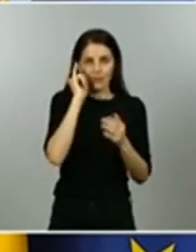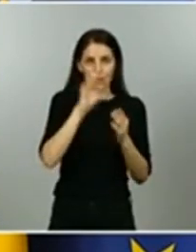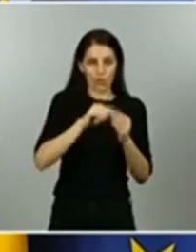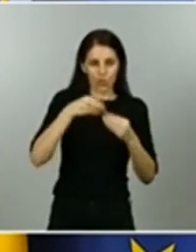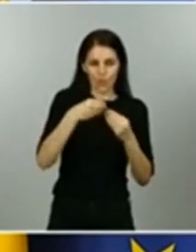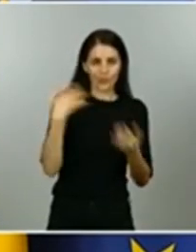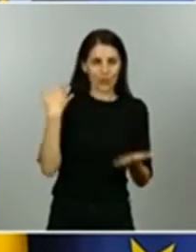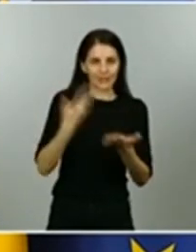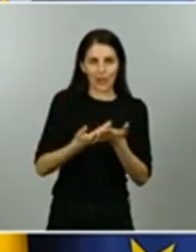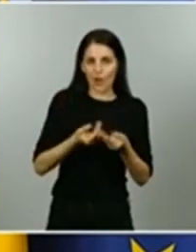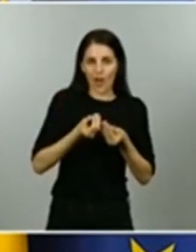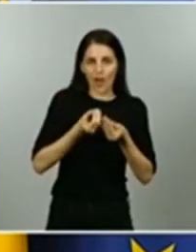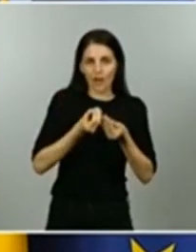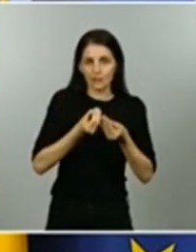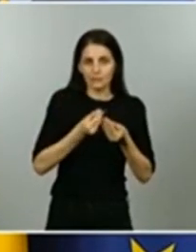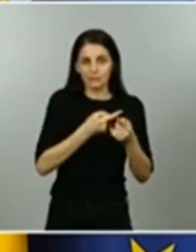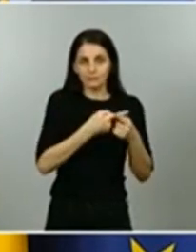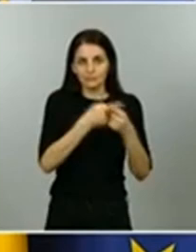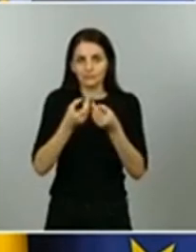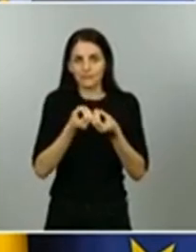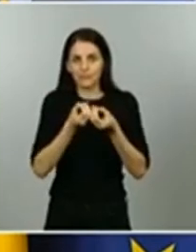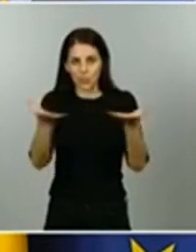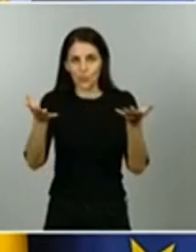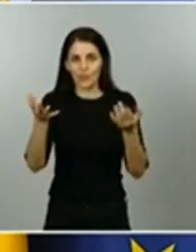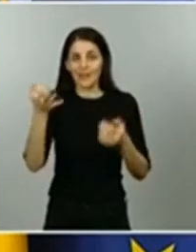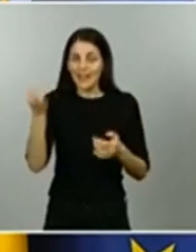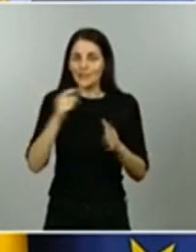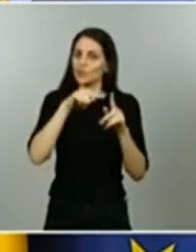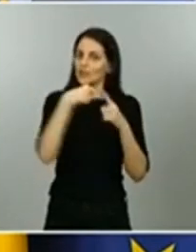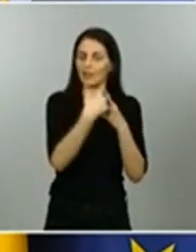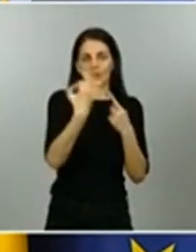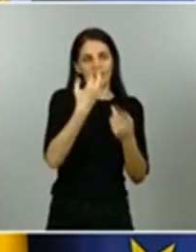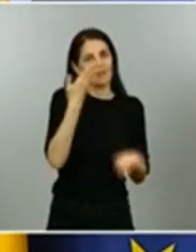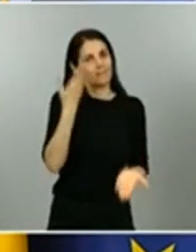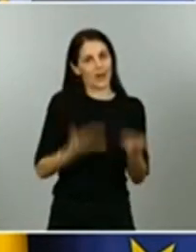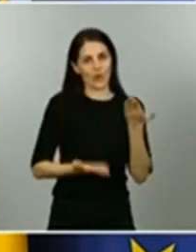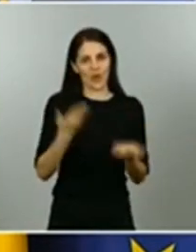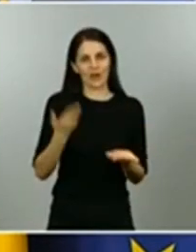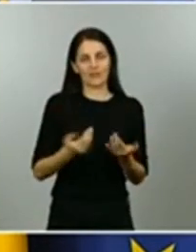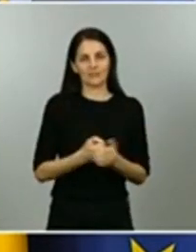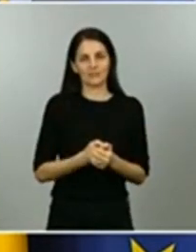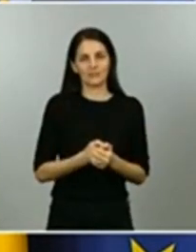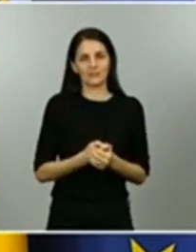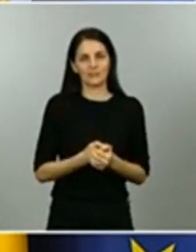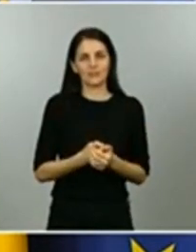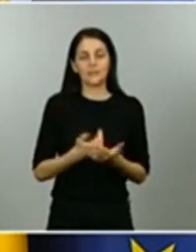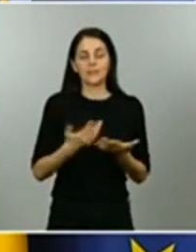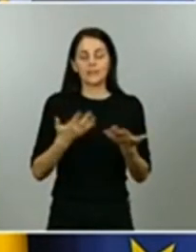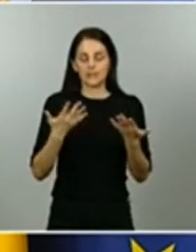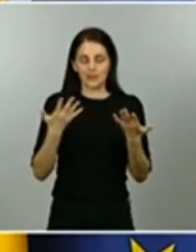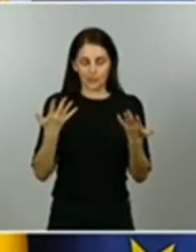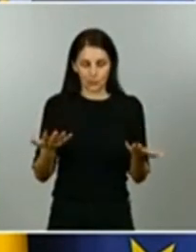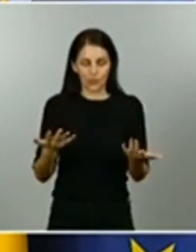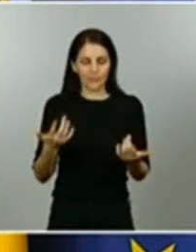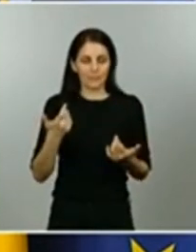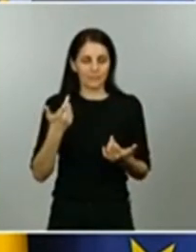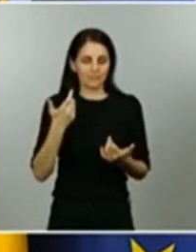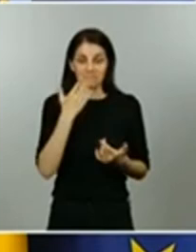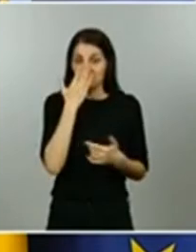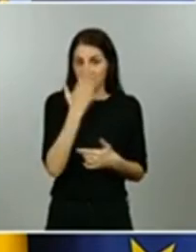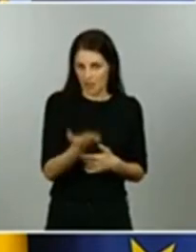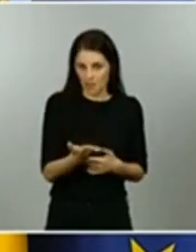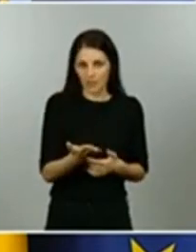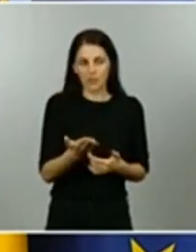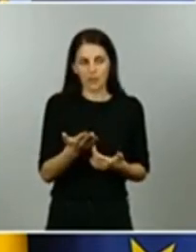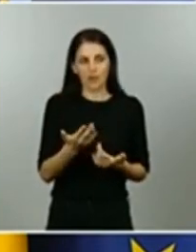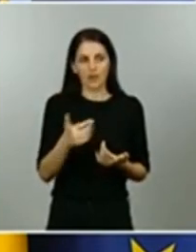se hayan tenido que valorar de alguna manera todo esto ha hecho que en el si les soy honesto a lo largo del